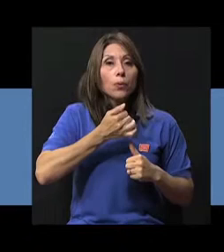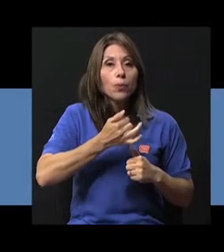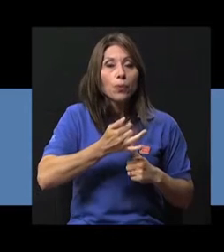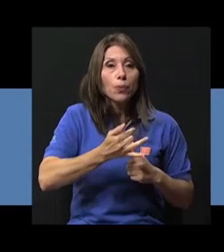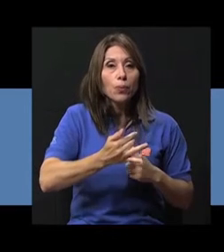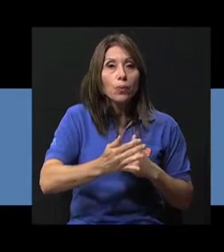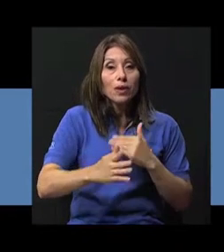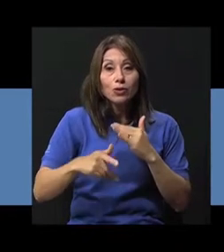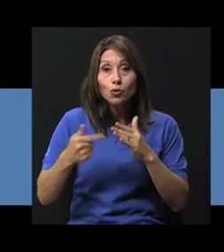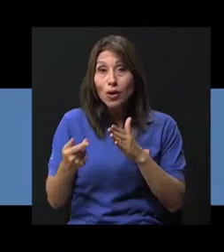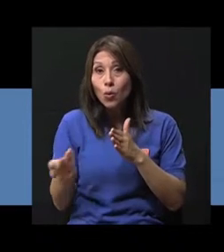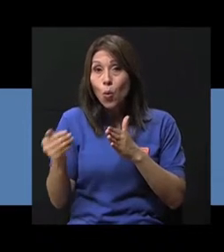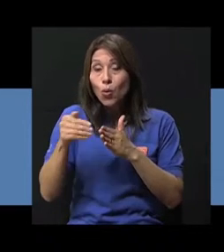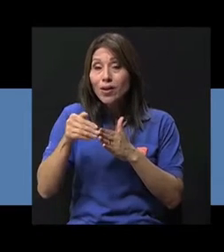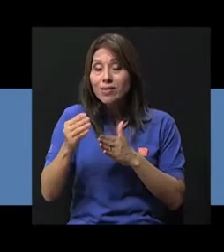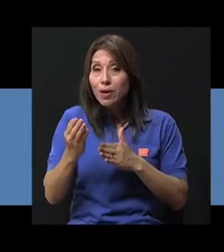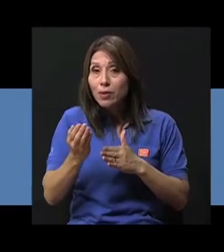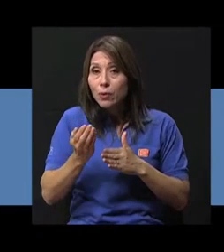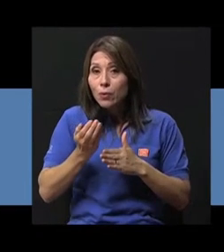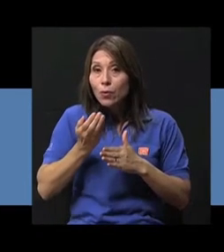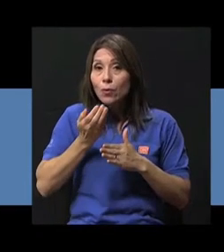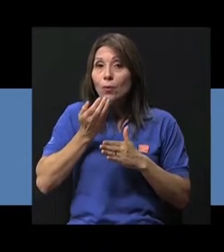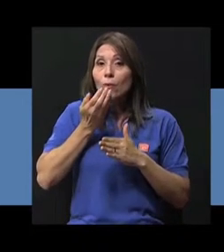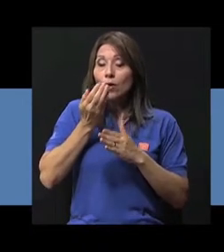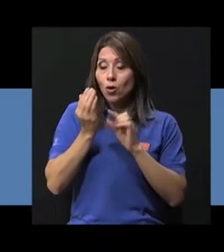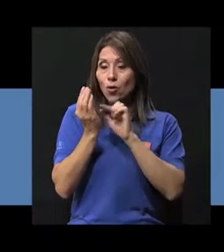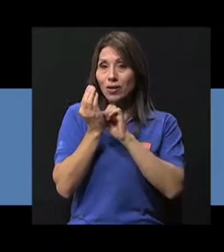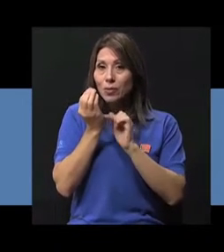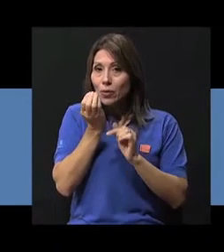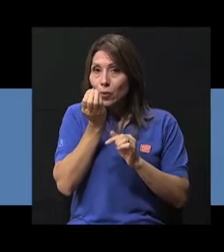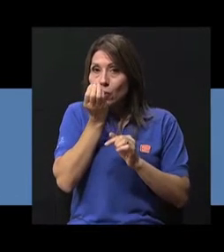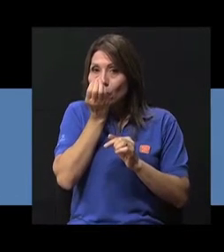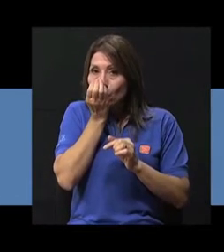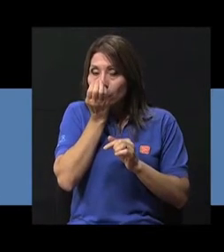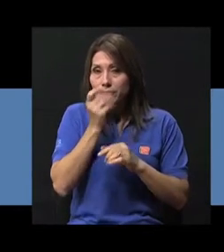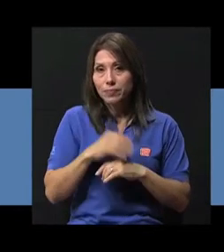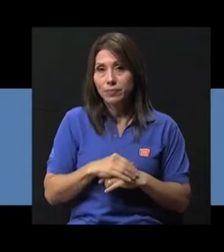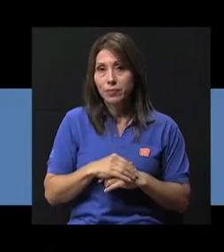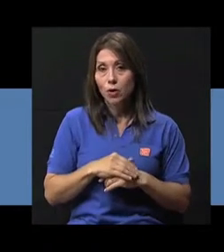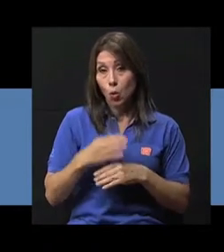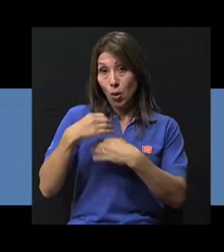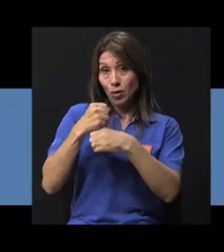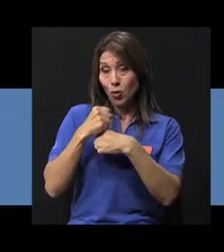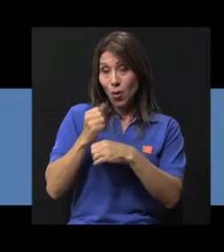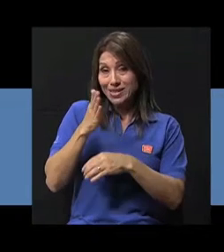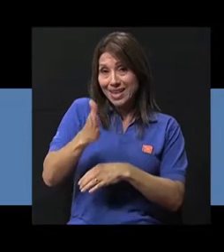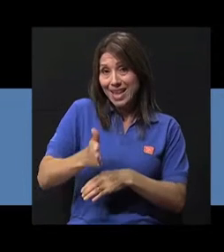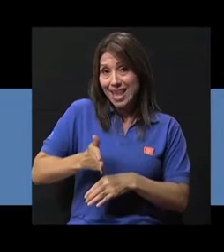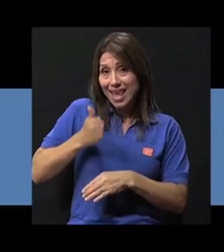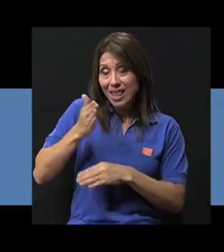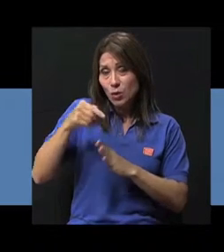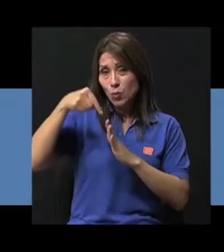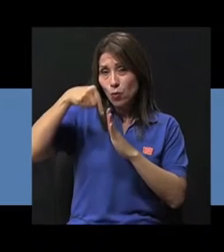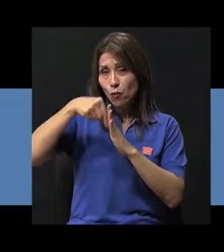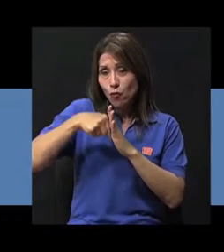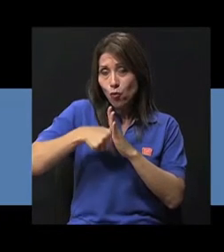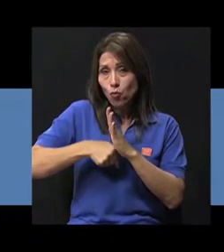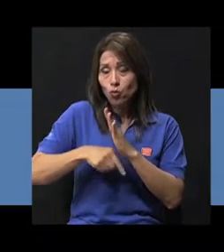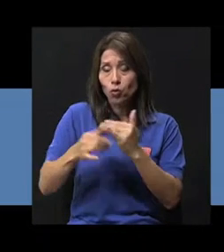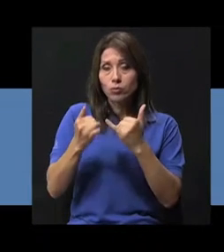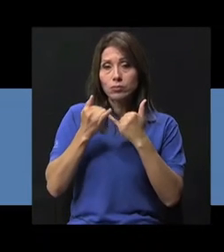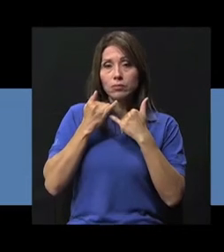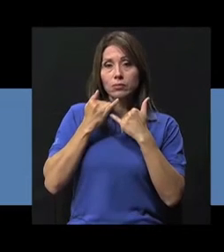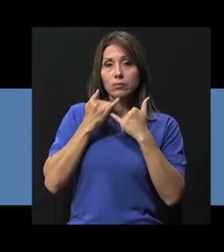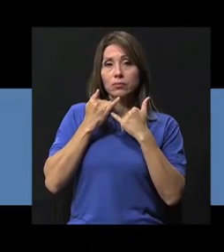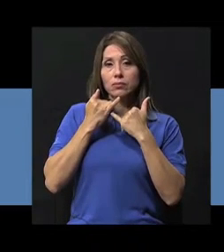y profundo. Una vez que ha inhalado lento y profundo, mantiene la respiración durante 10